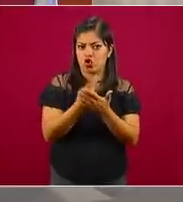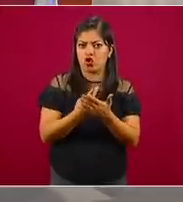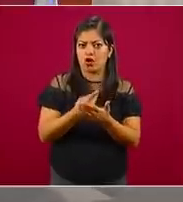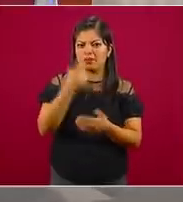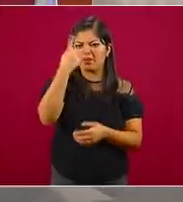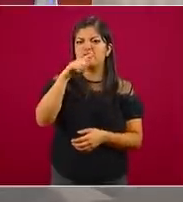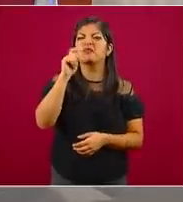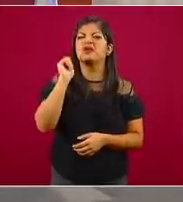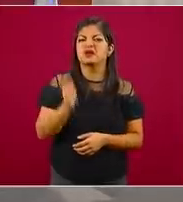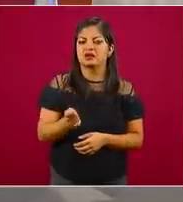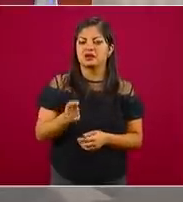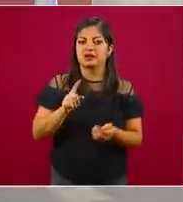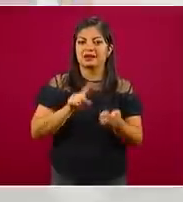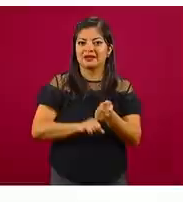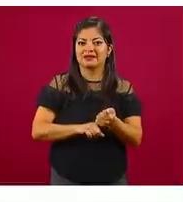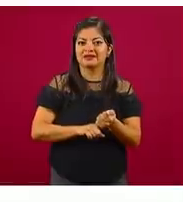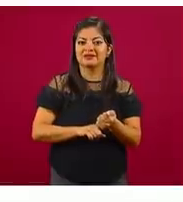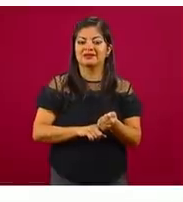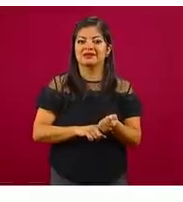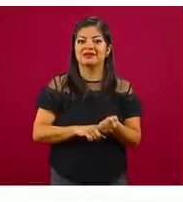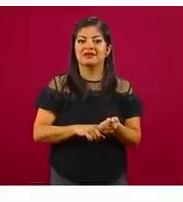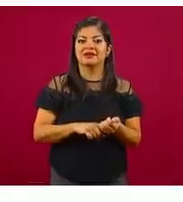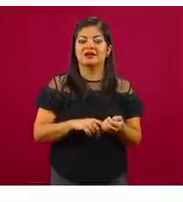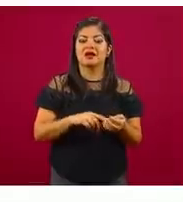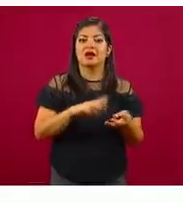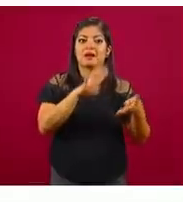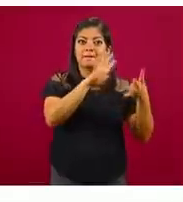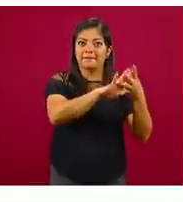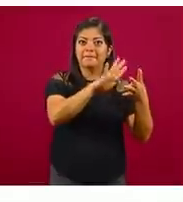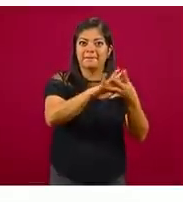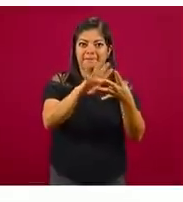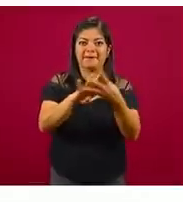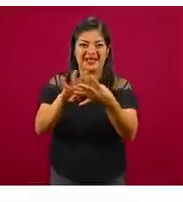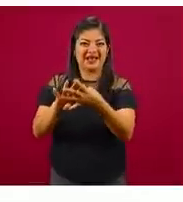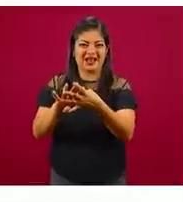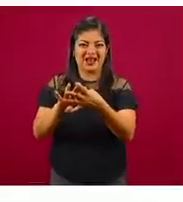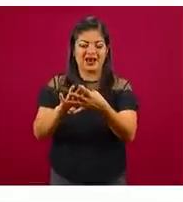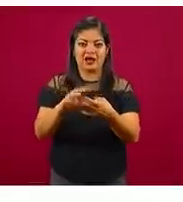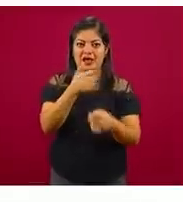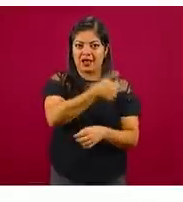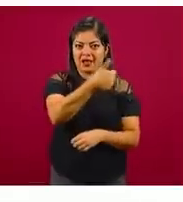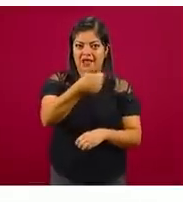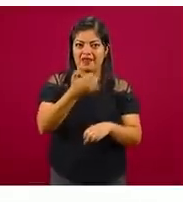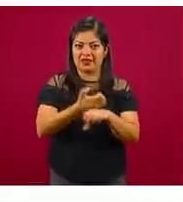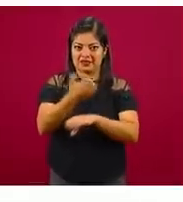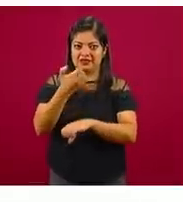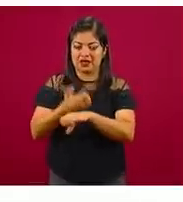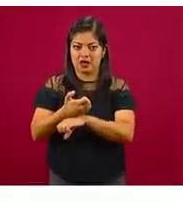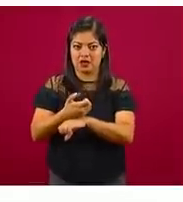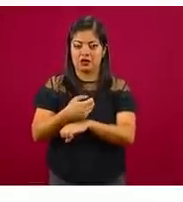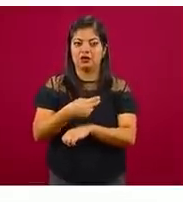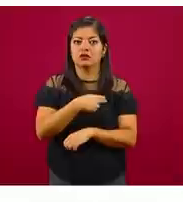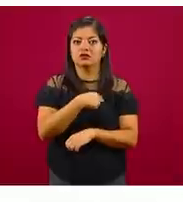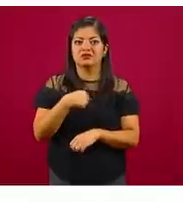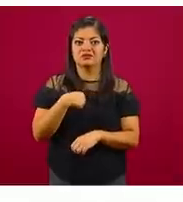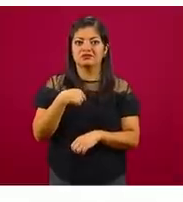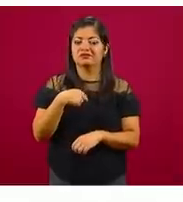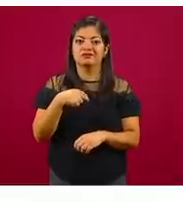despresurizar los penales estatales y estamos moviendo reos